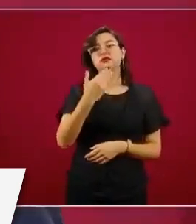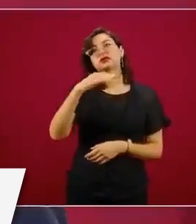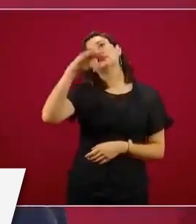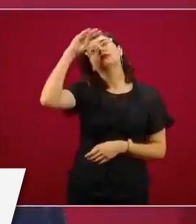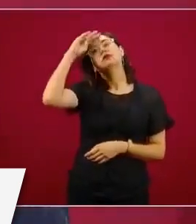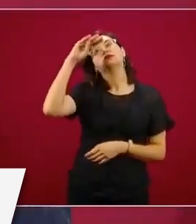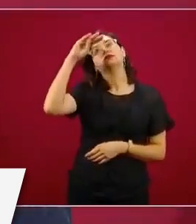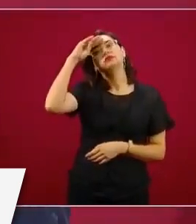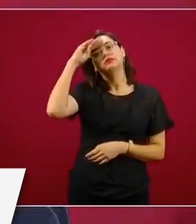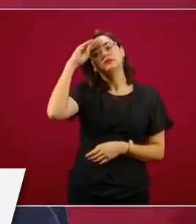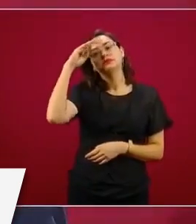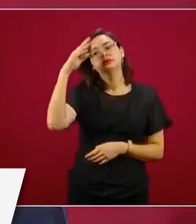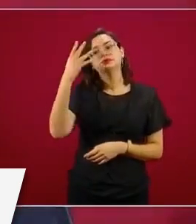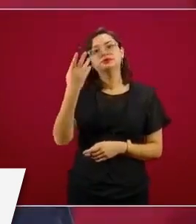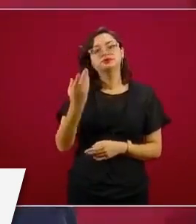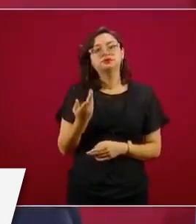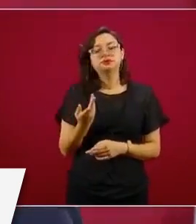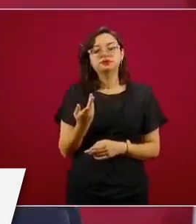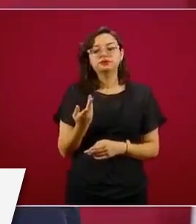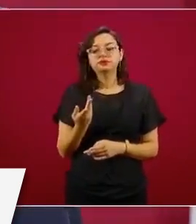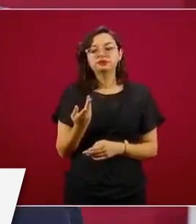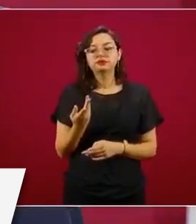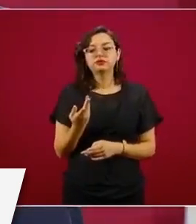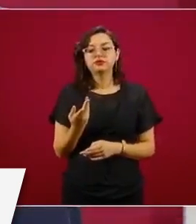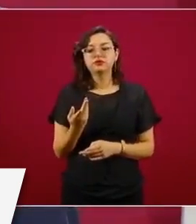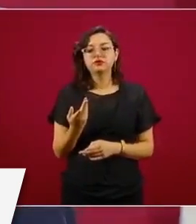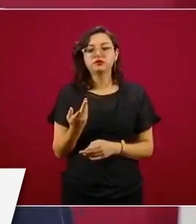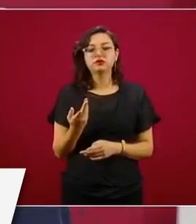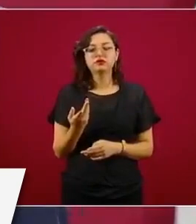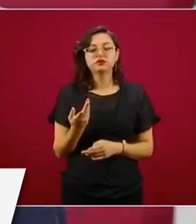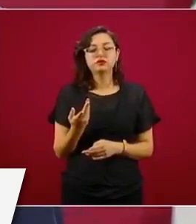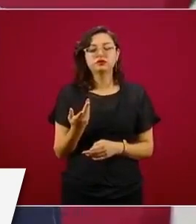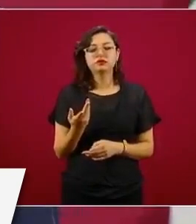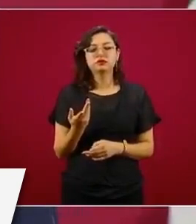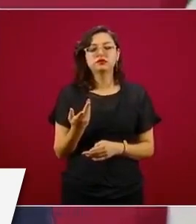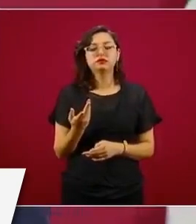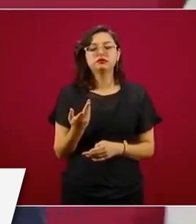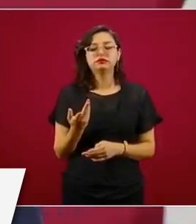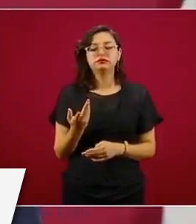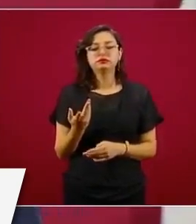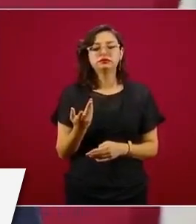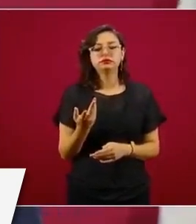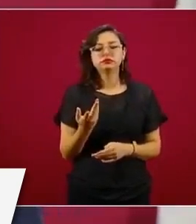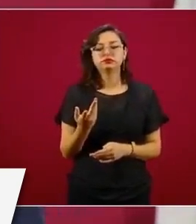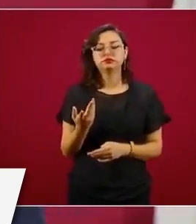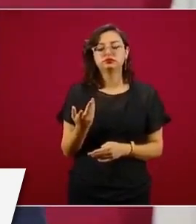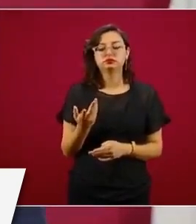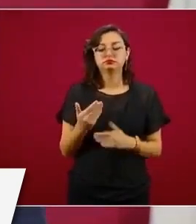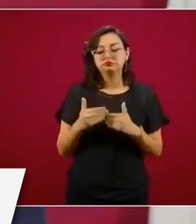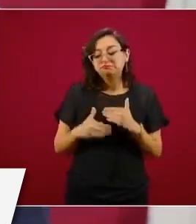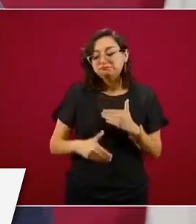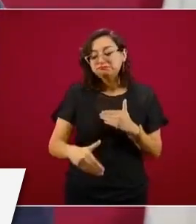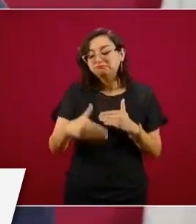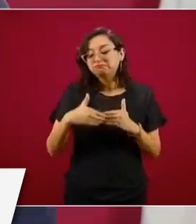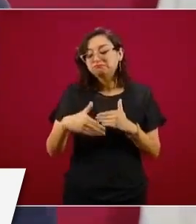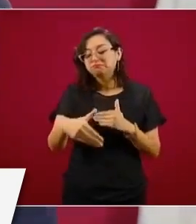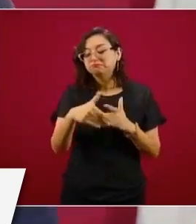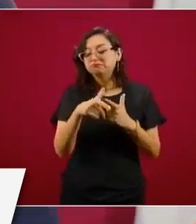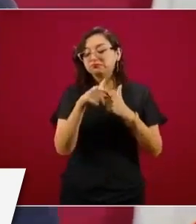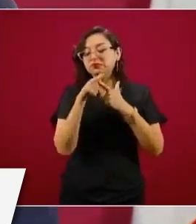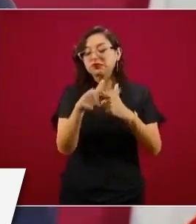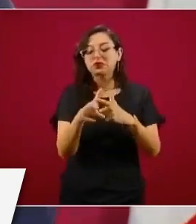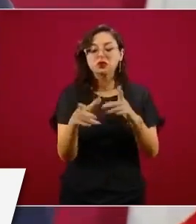de cómo nos mantengamos. Yo